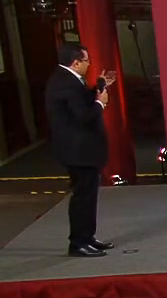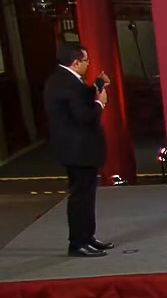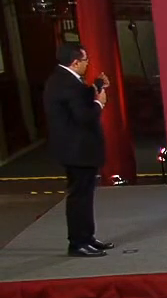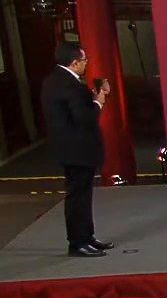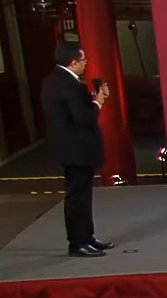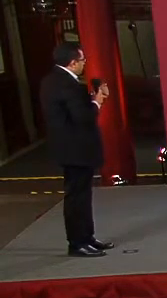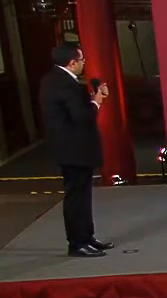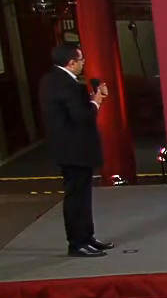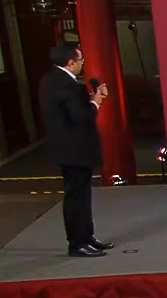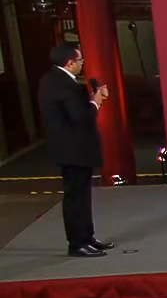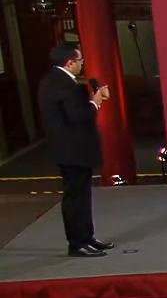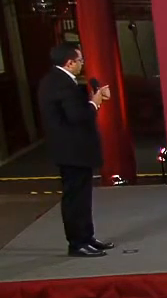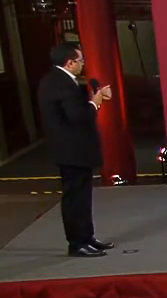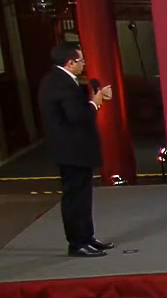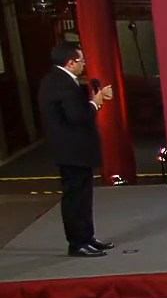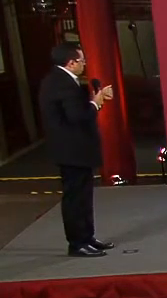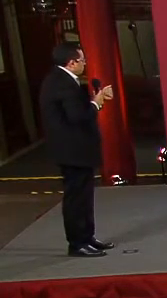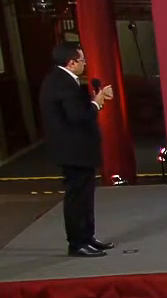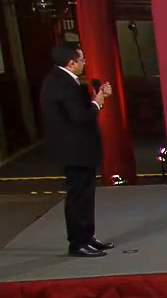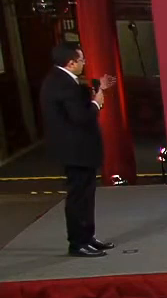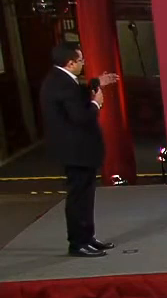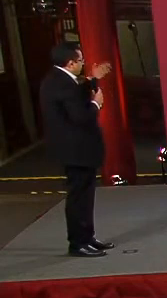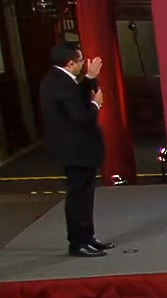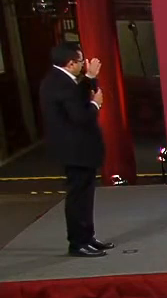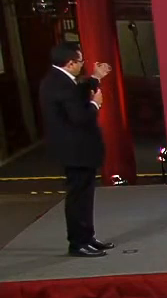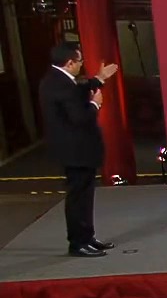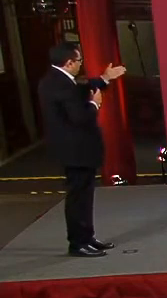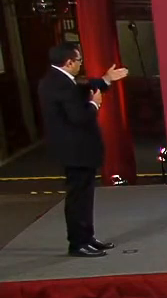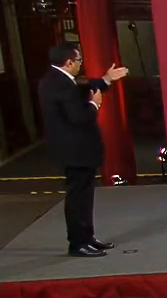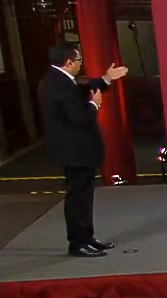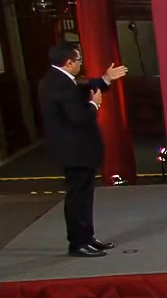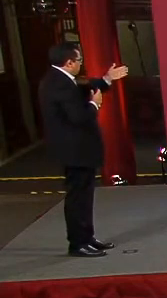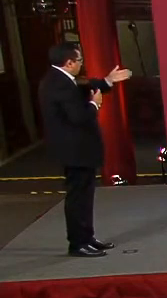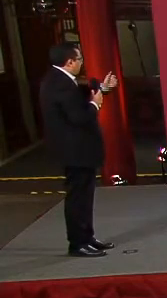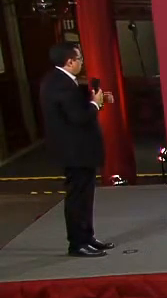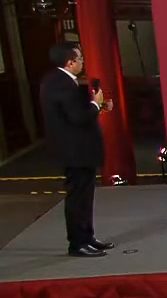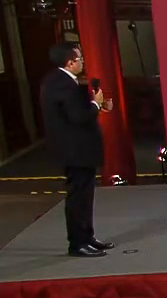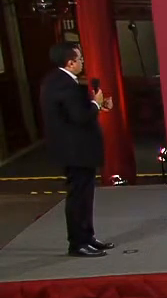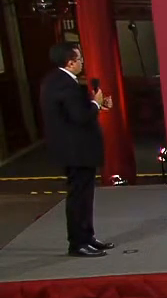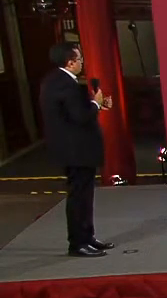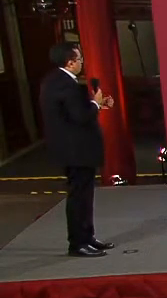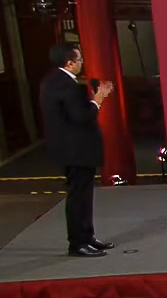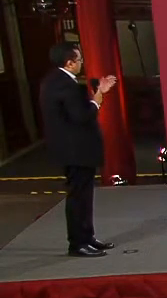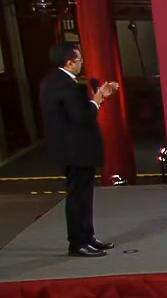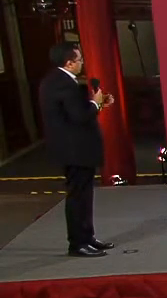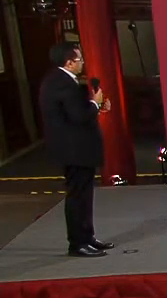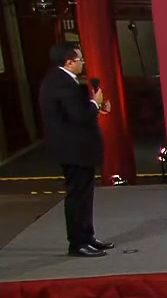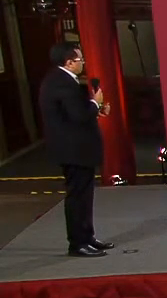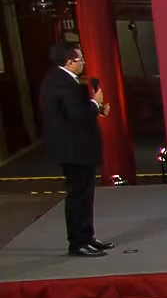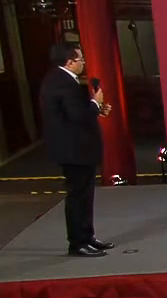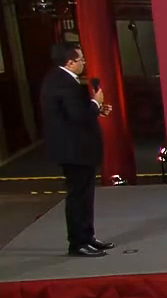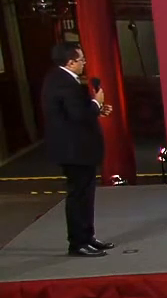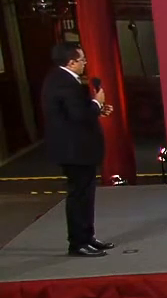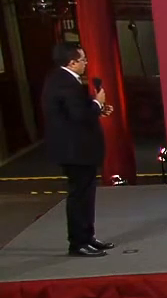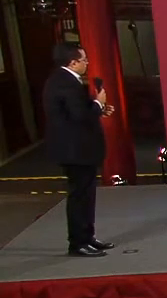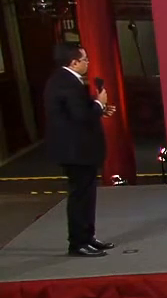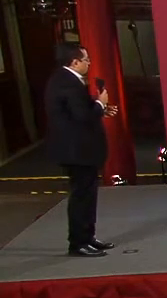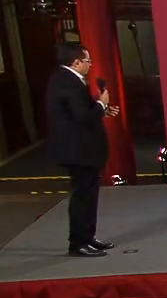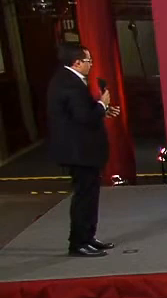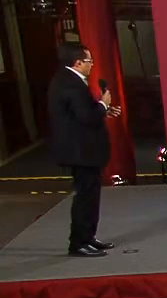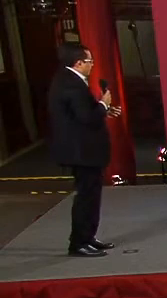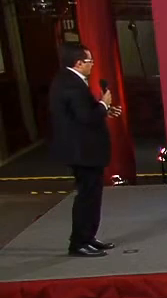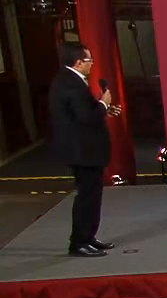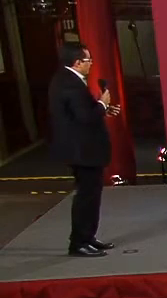la hemos estado presentando, en este caso por letalidad y por Estado, y en la siguiente tenemos la